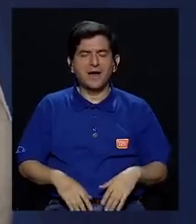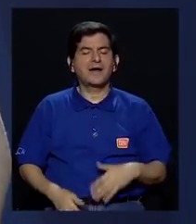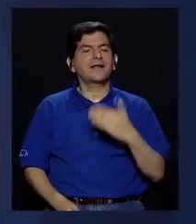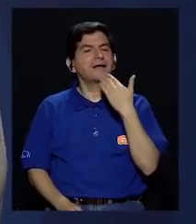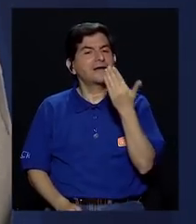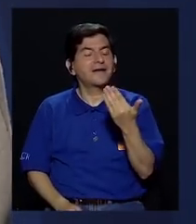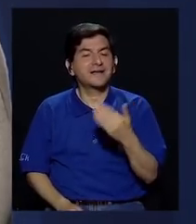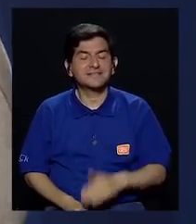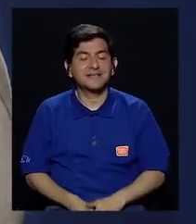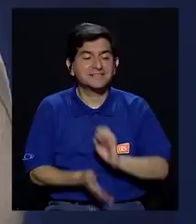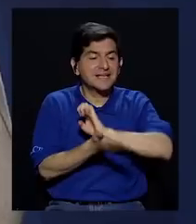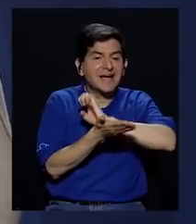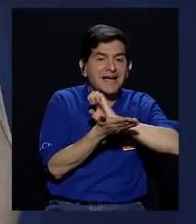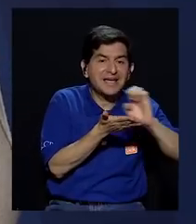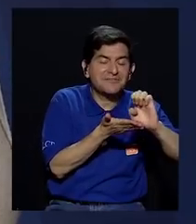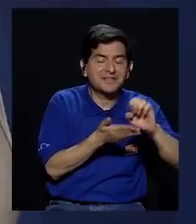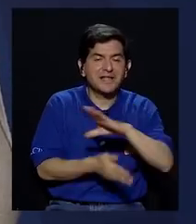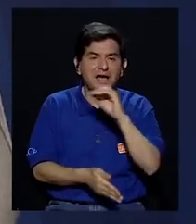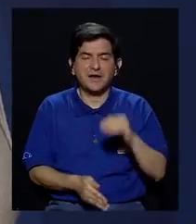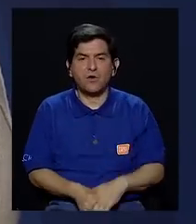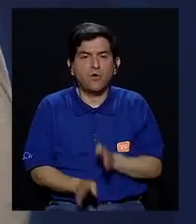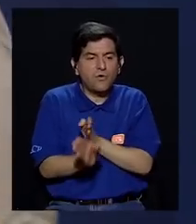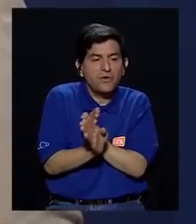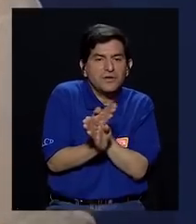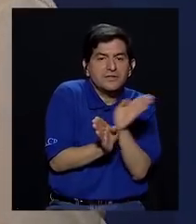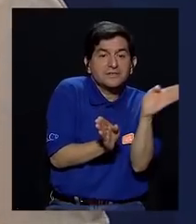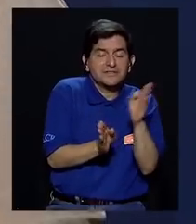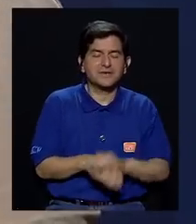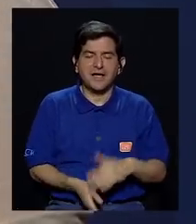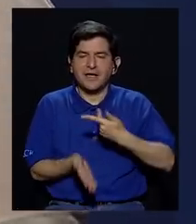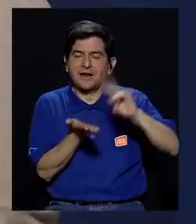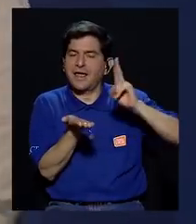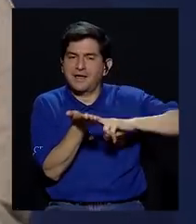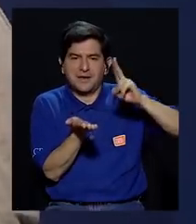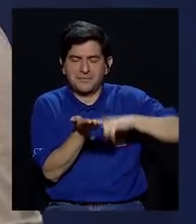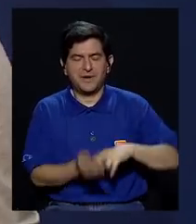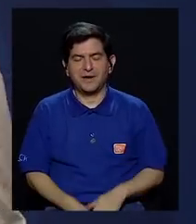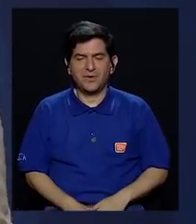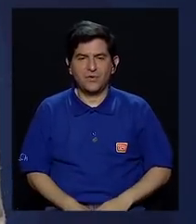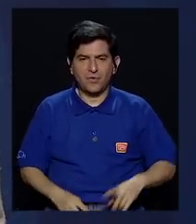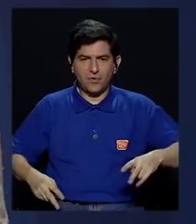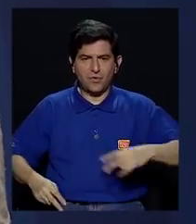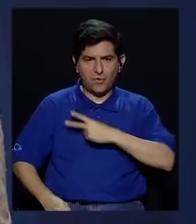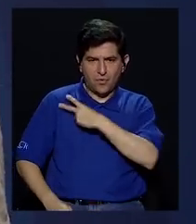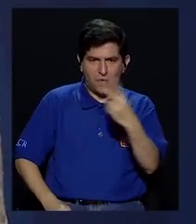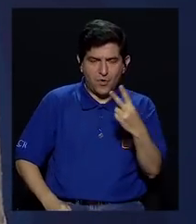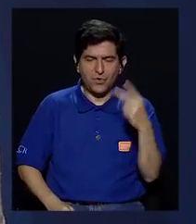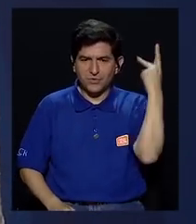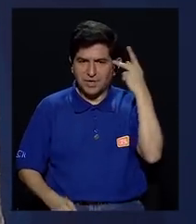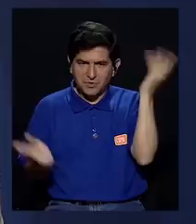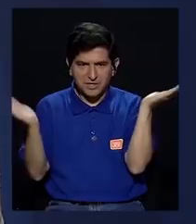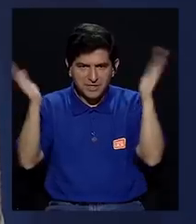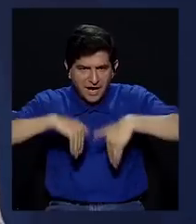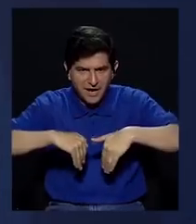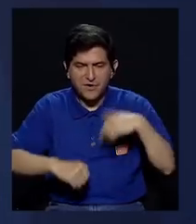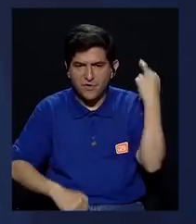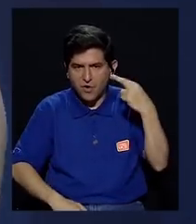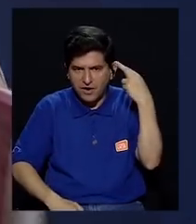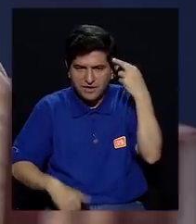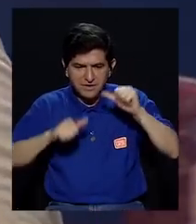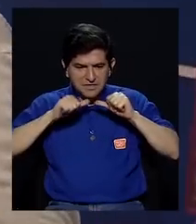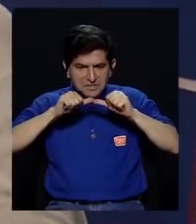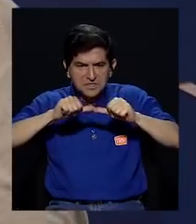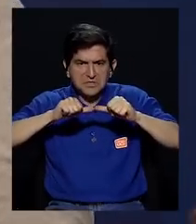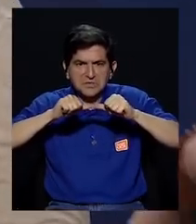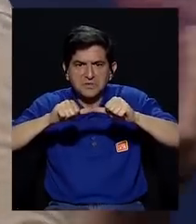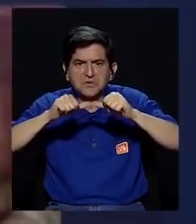gracias a la evasión y a la ilusión fiscal. Entonces, no va haber voluntad política para discutir estos temas porque van